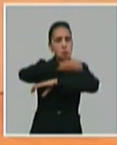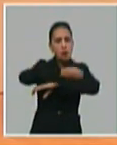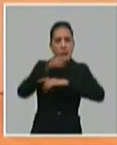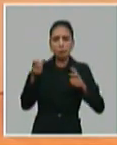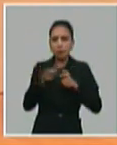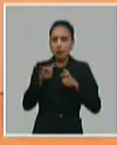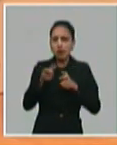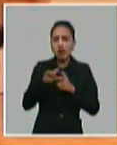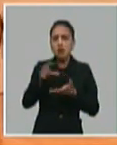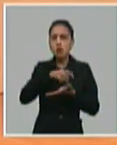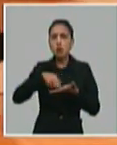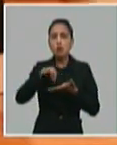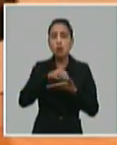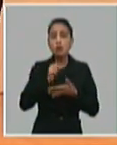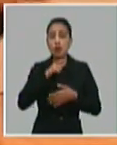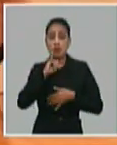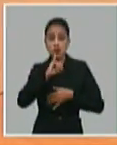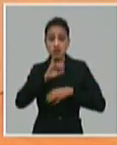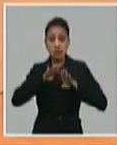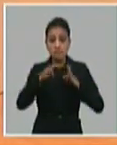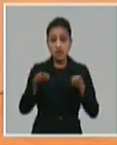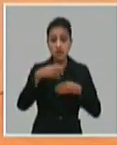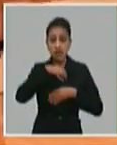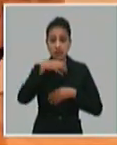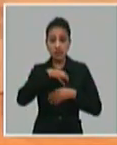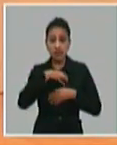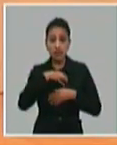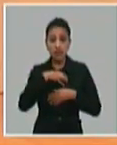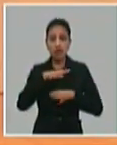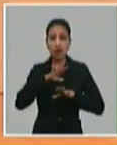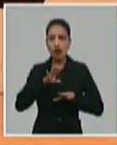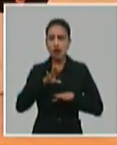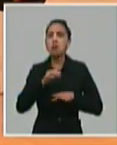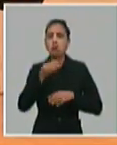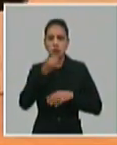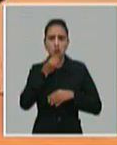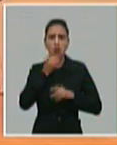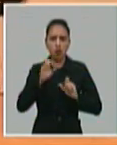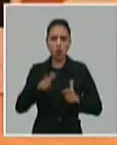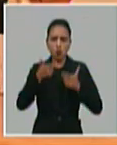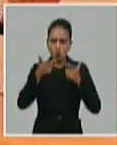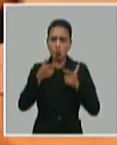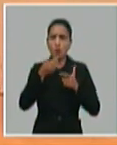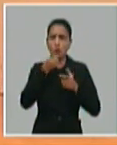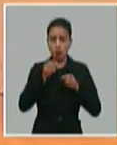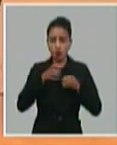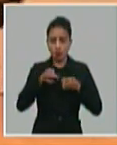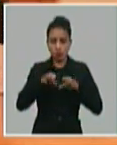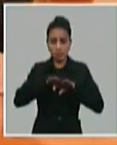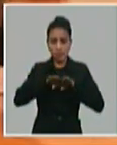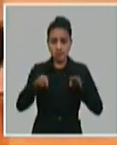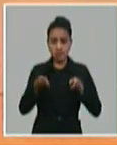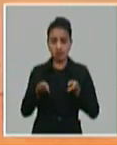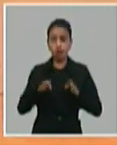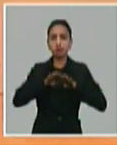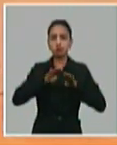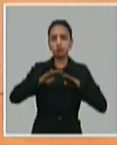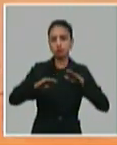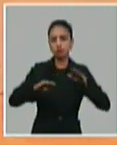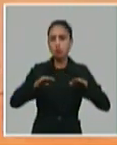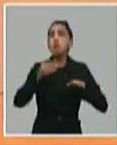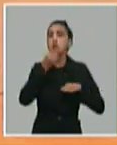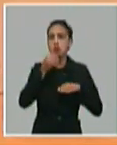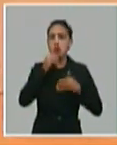que tiene seis mesas, al final cumple el requisito de separar las mesas y sigue prestando su